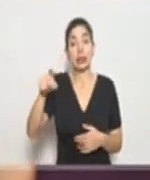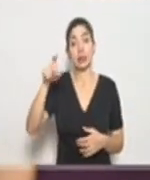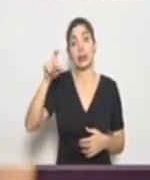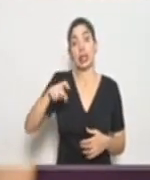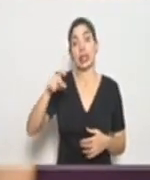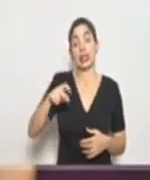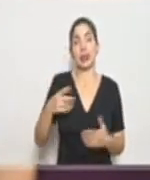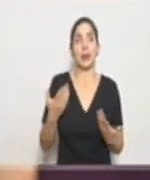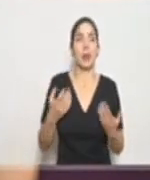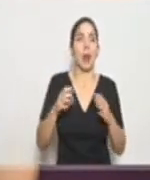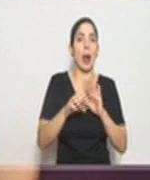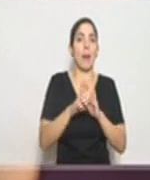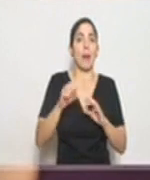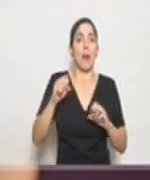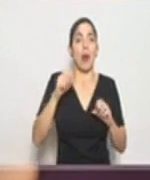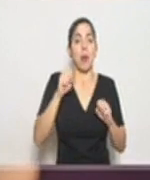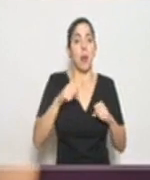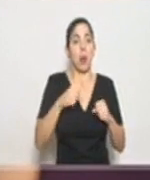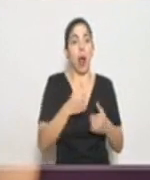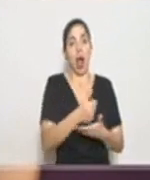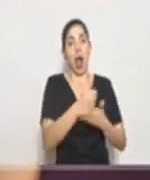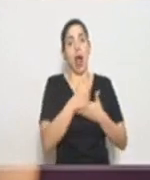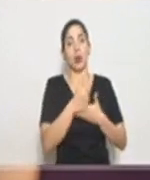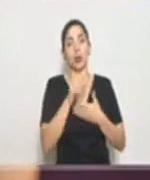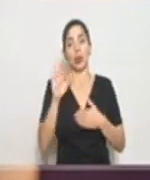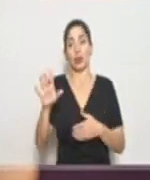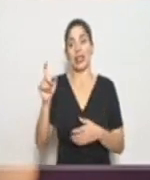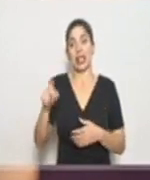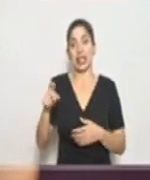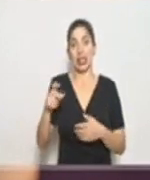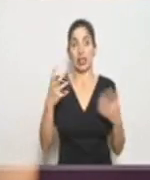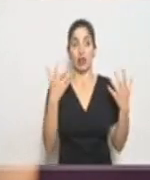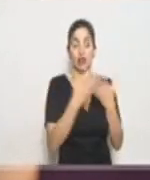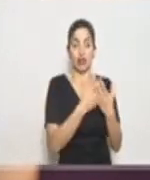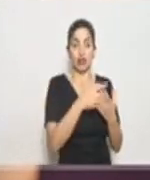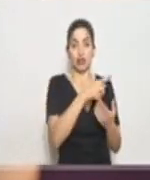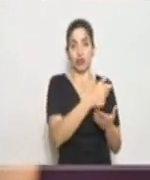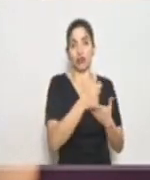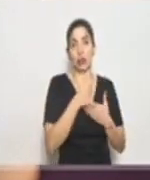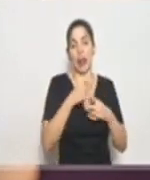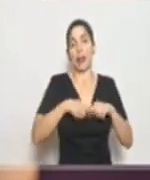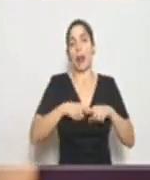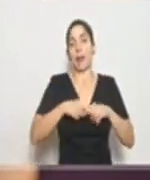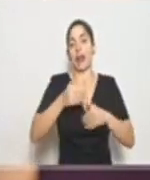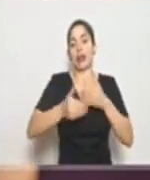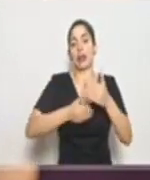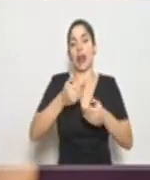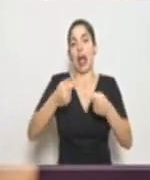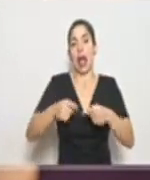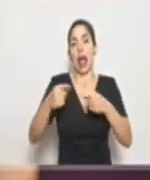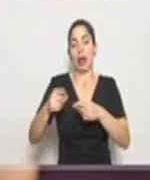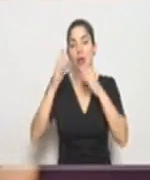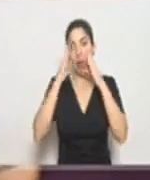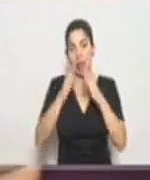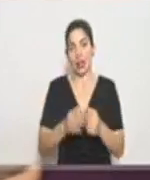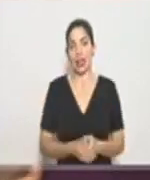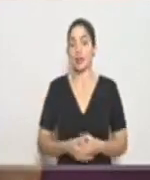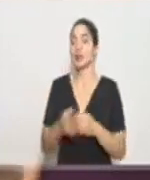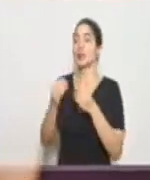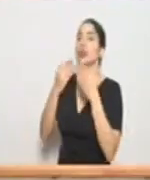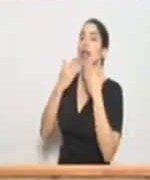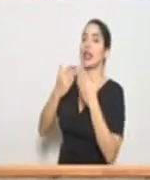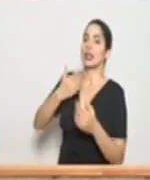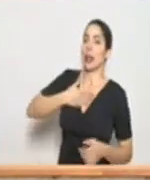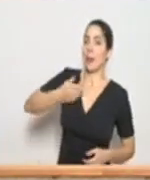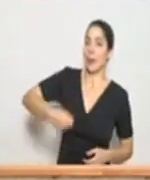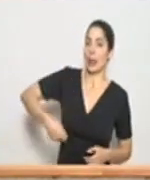podría facilitar alguna de sus necesidades dependiendo de cómo evolucione la atención de los casos muchas gracias al